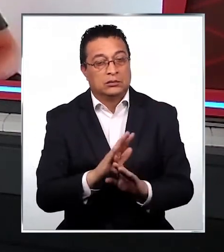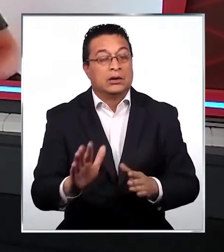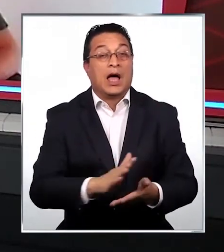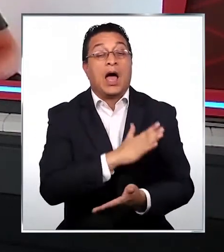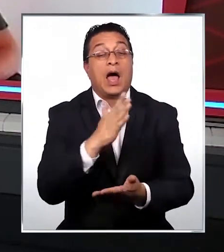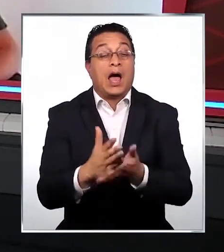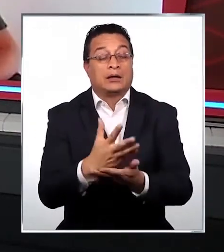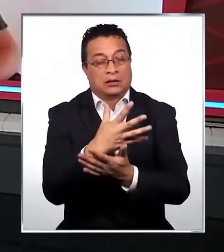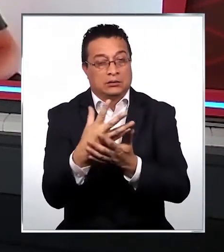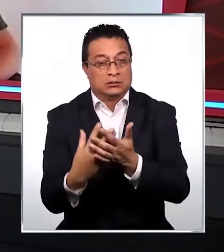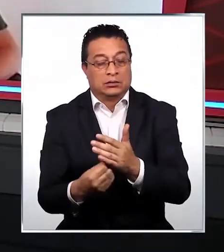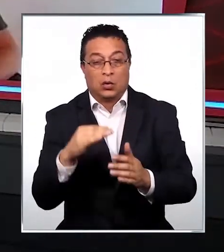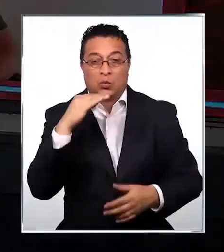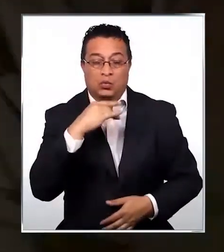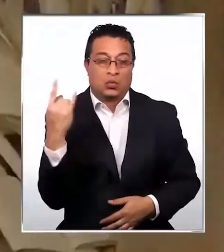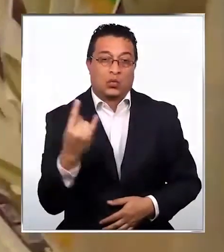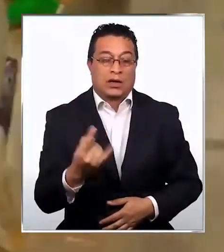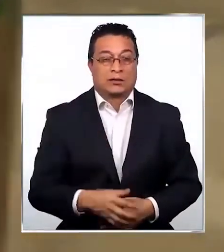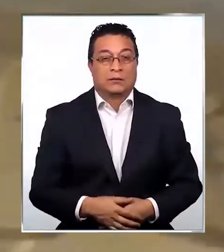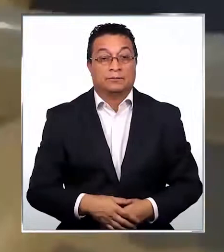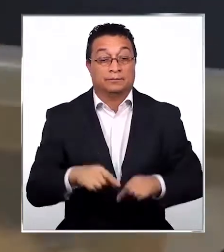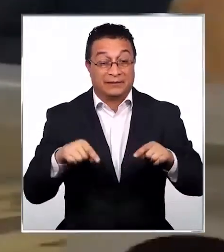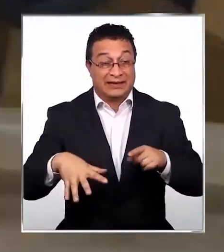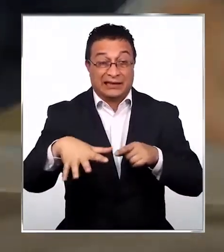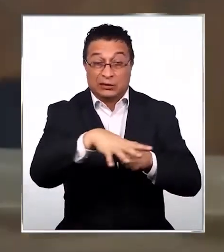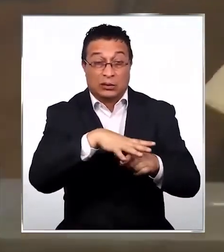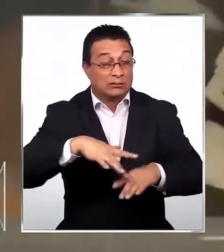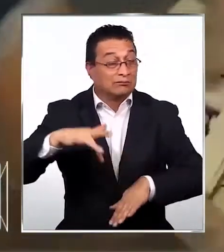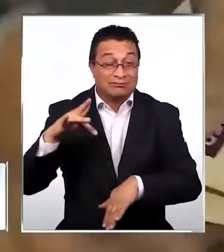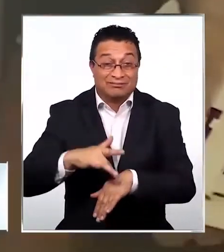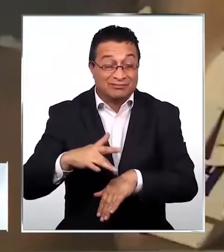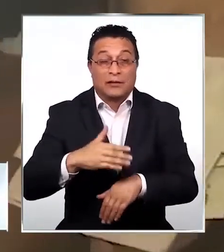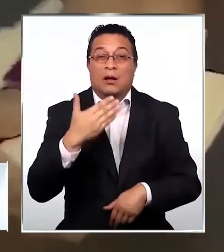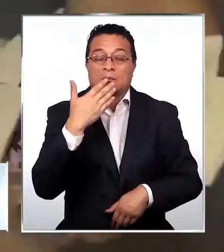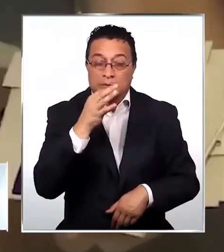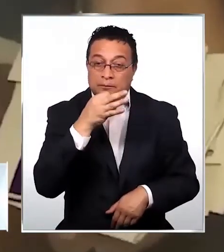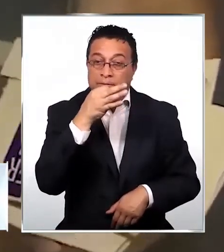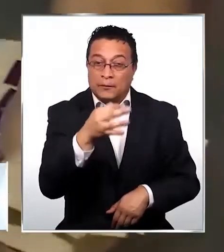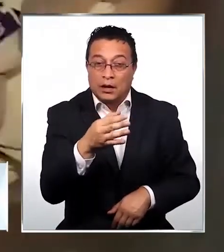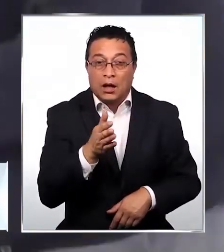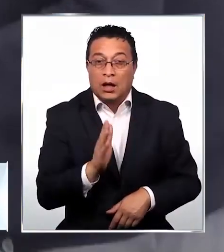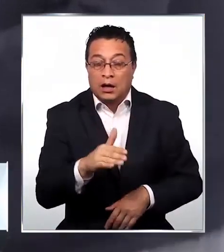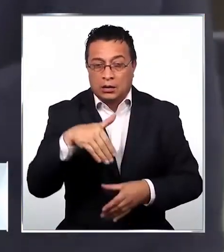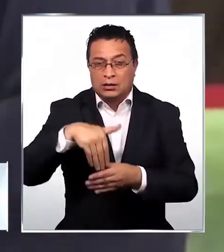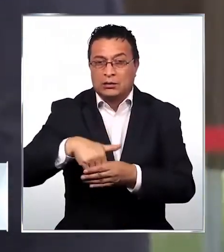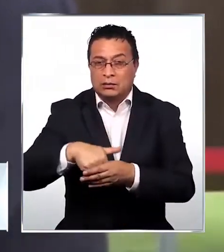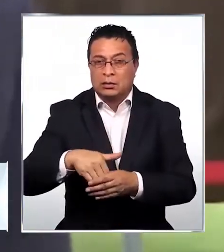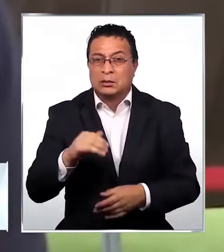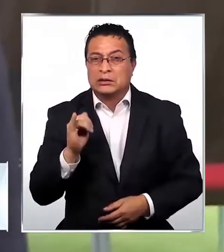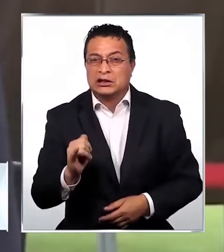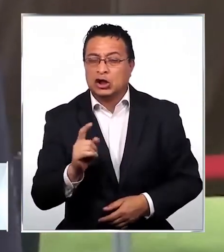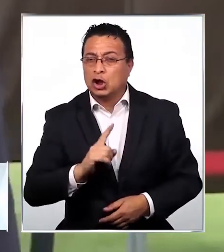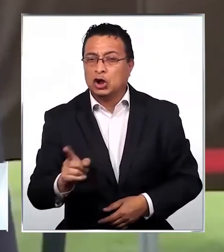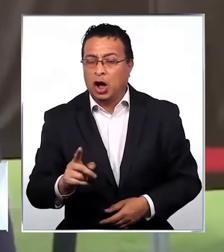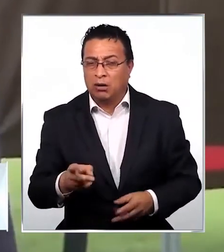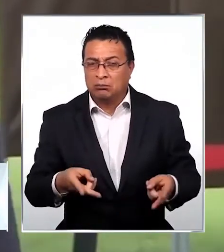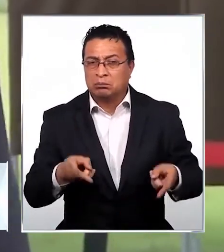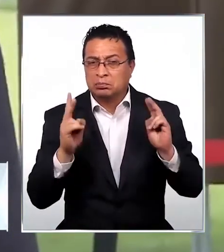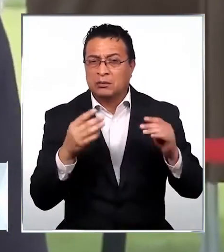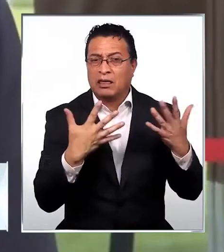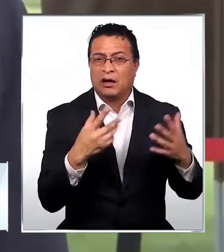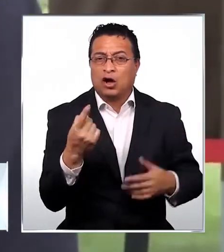esta emergencia. En este escenario crítico, ¿es recomendable seguir adelante con las elecciones del 10 y 11 de abril?